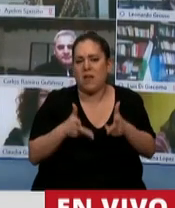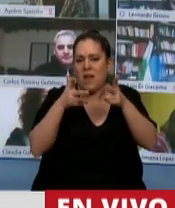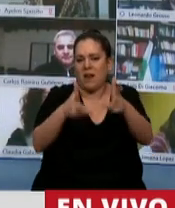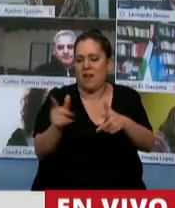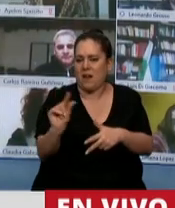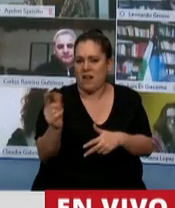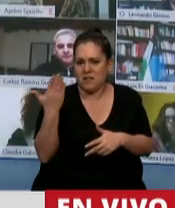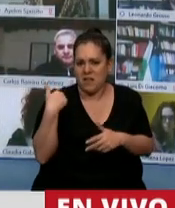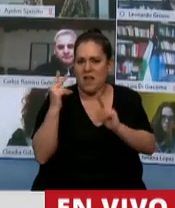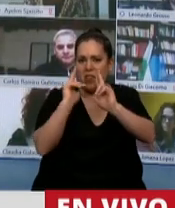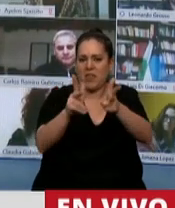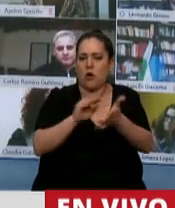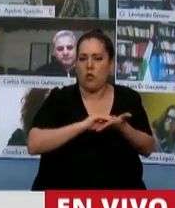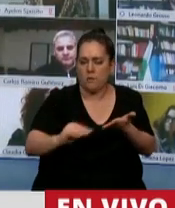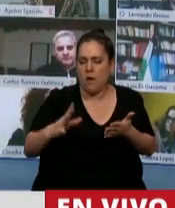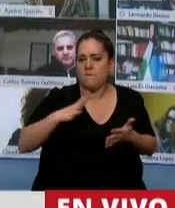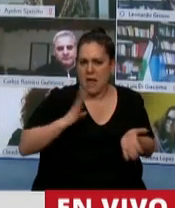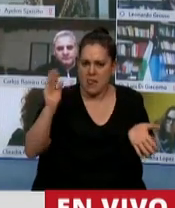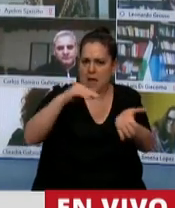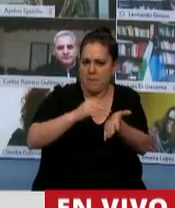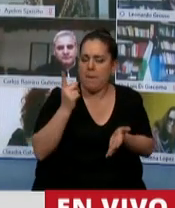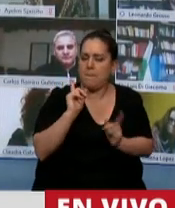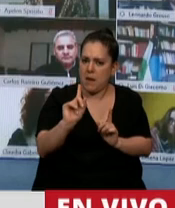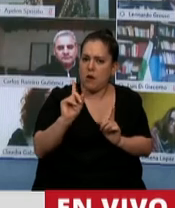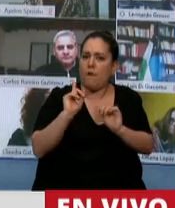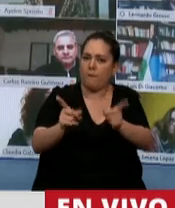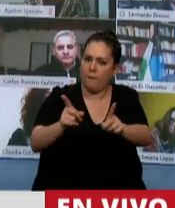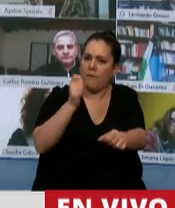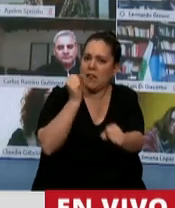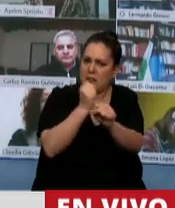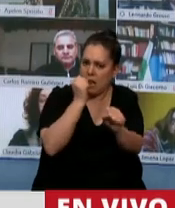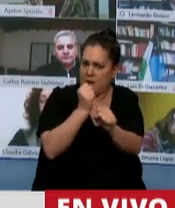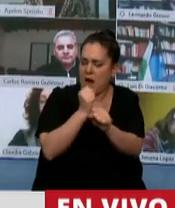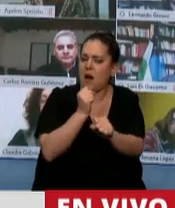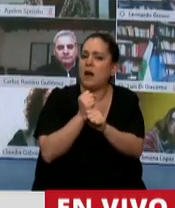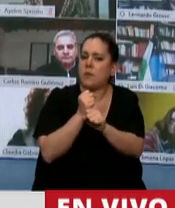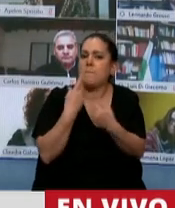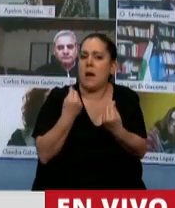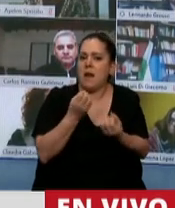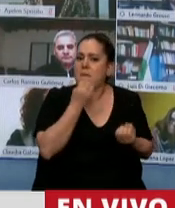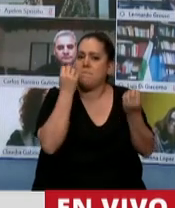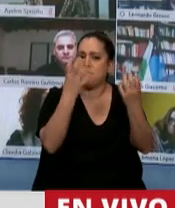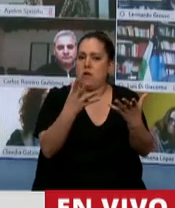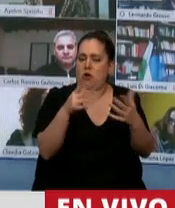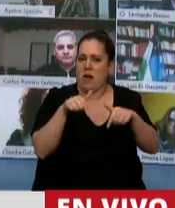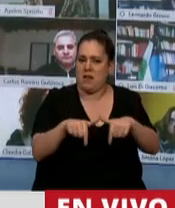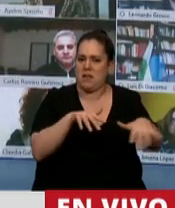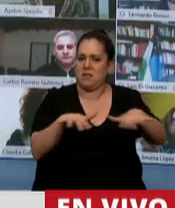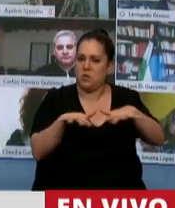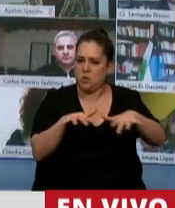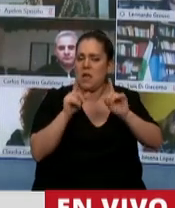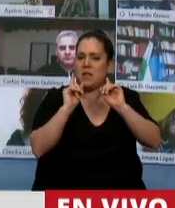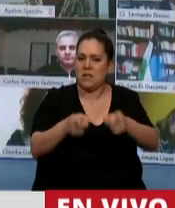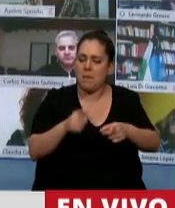diputada, faltan muchas cosas más, pero vamos a seguir trabajando en ese sentido para mejorar esto, por supuesto, y para ir